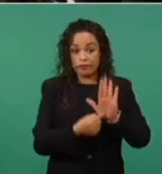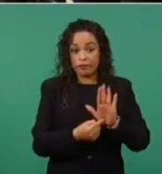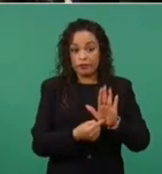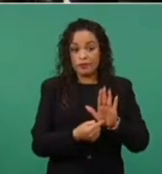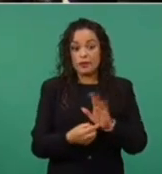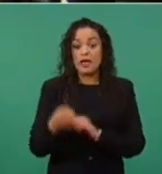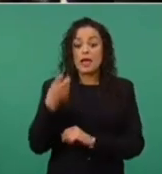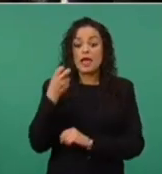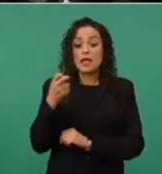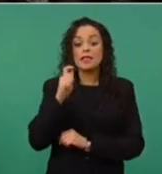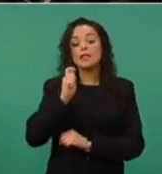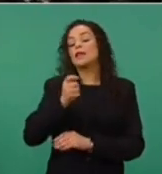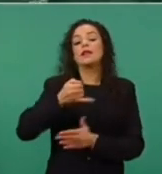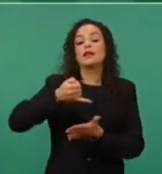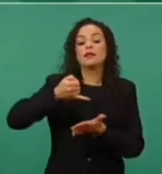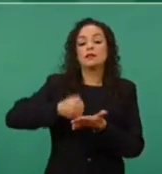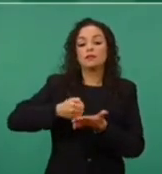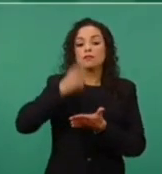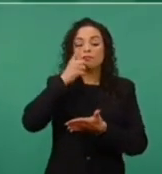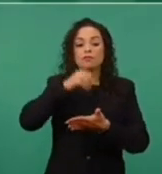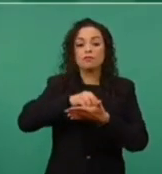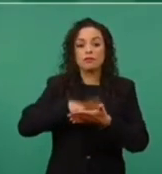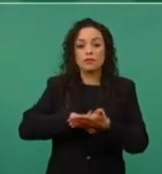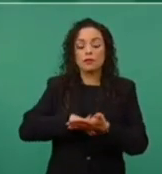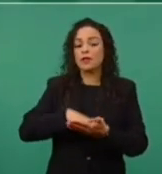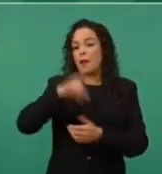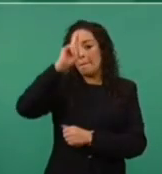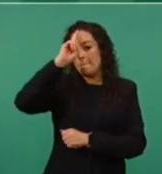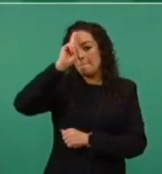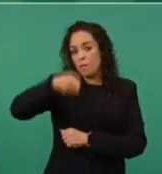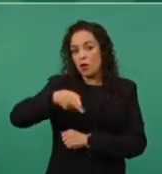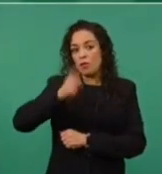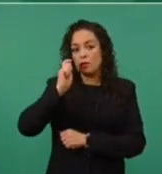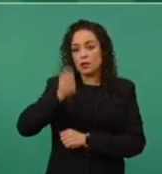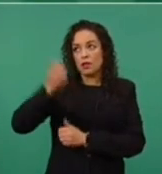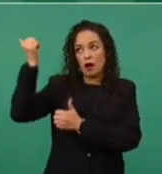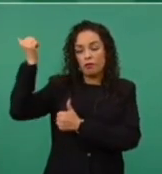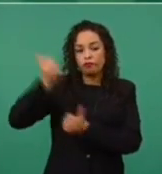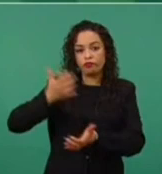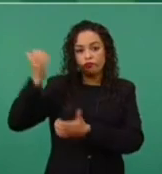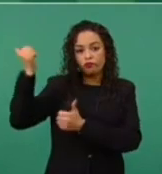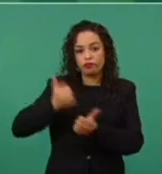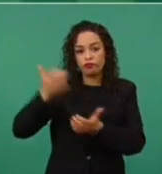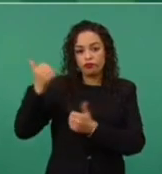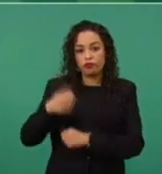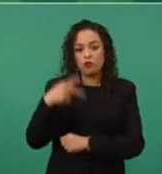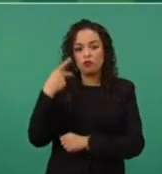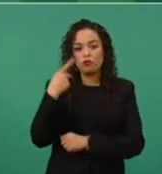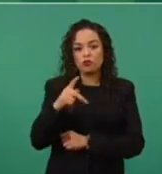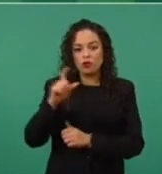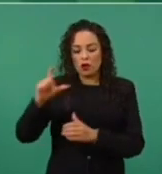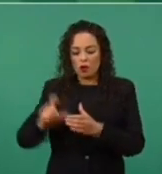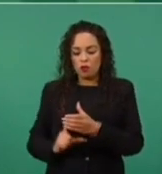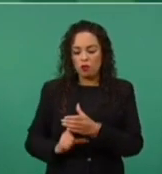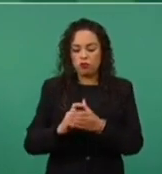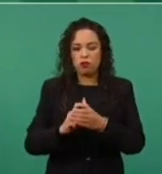arancelaria y la prohibición de importación de esos productos y sus aditamentos, sus cartuchos.